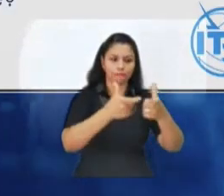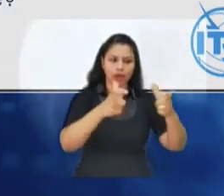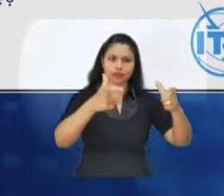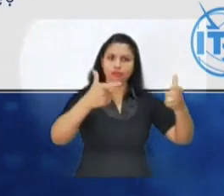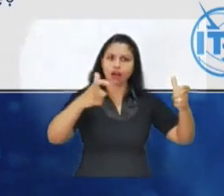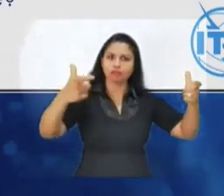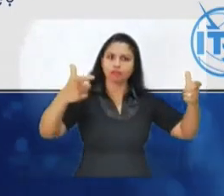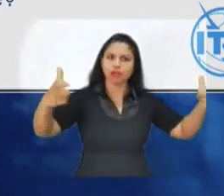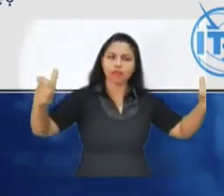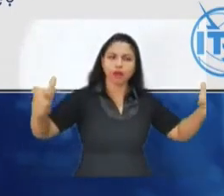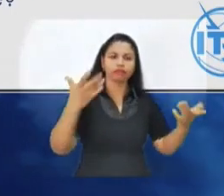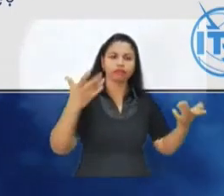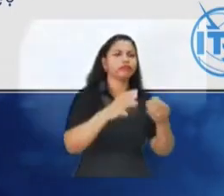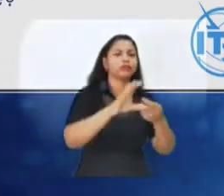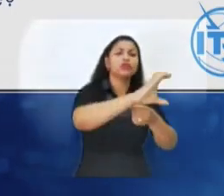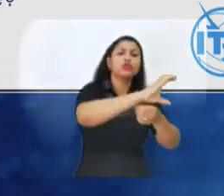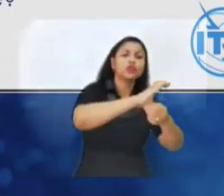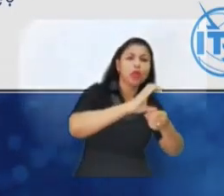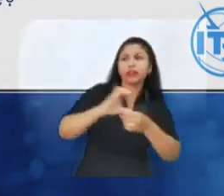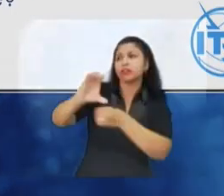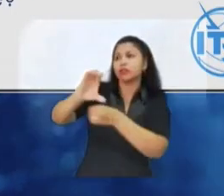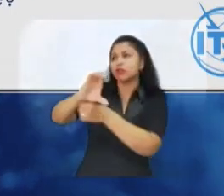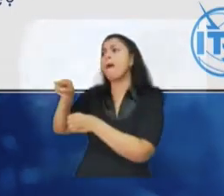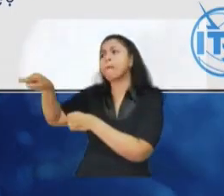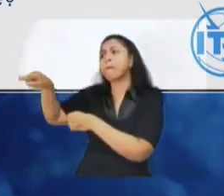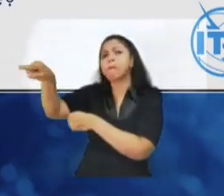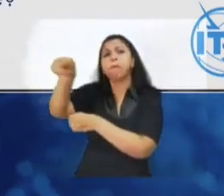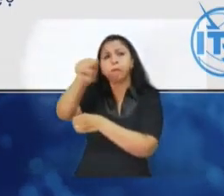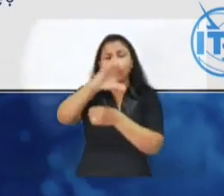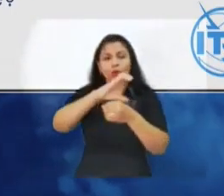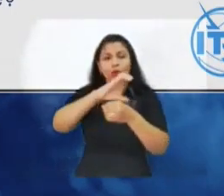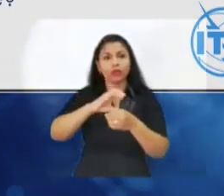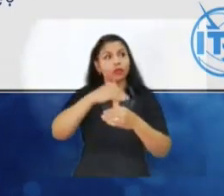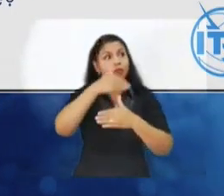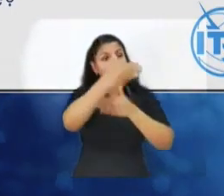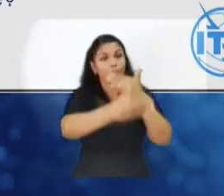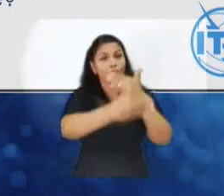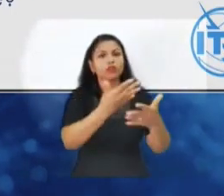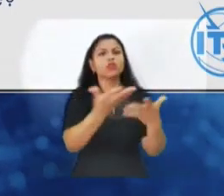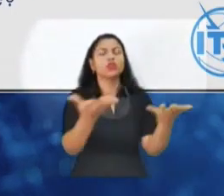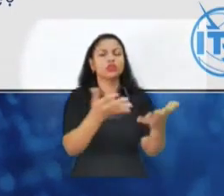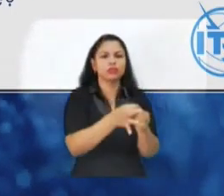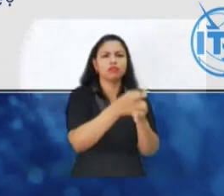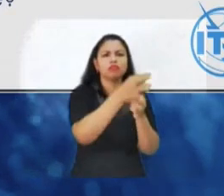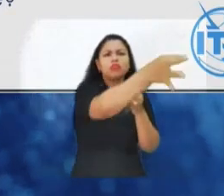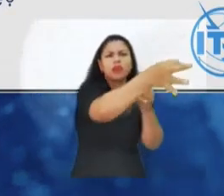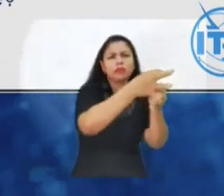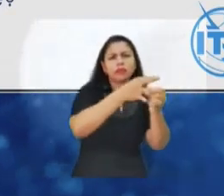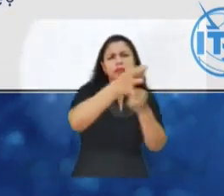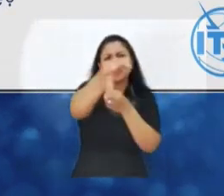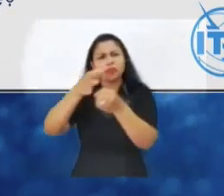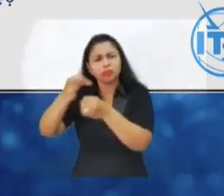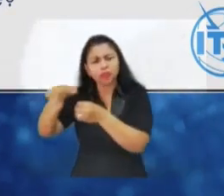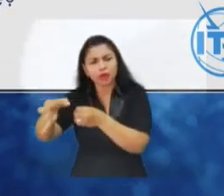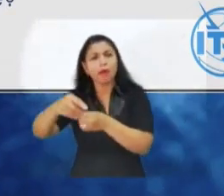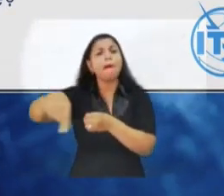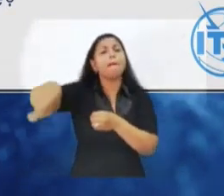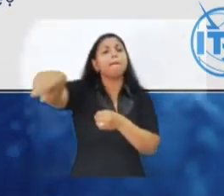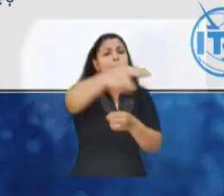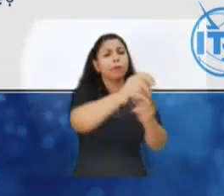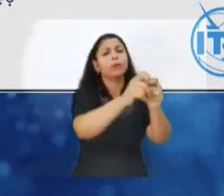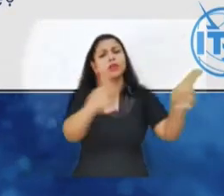zonas urbanas densas a mejorar la cobertura en las zonas suburbanas donde vive la mayoría de la población.